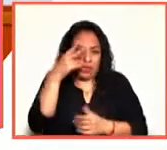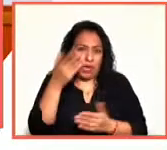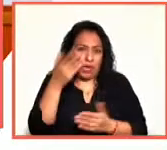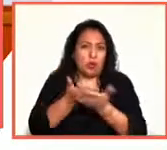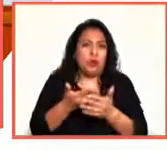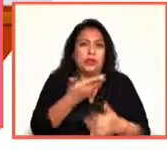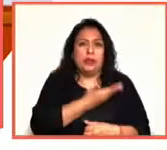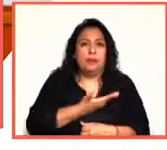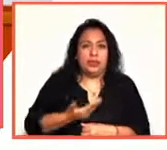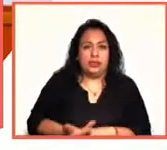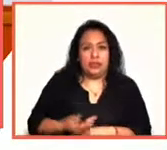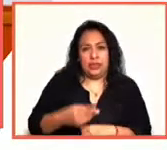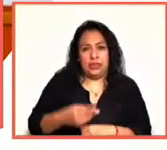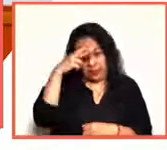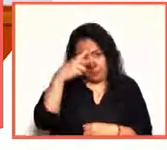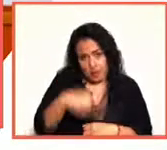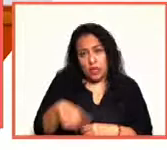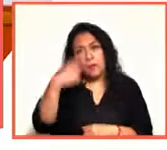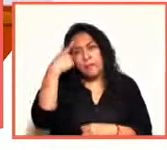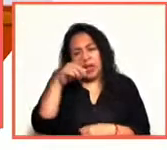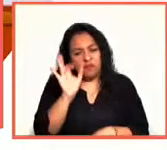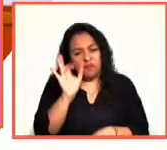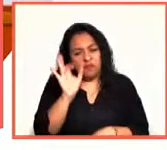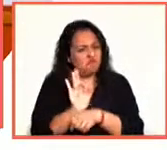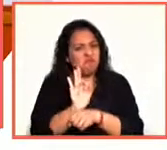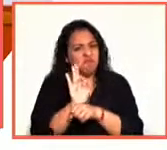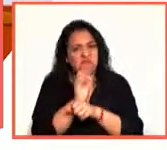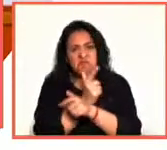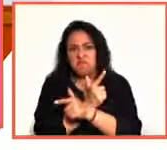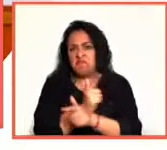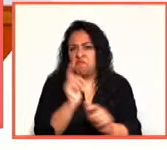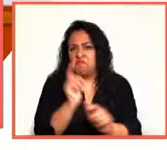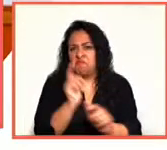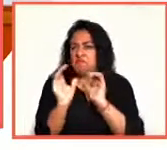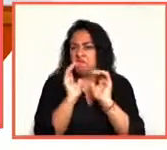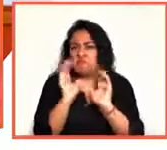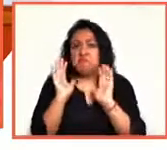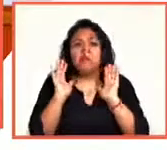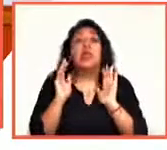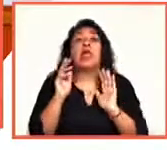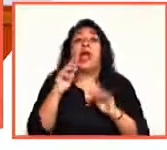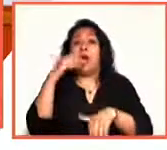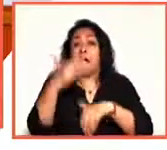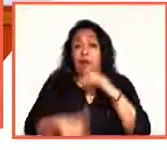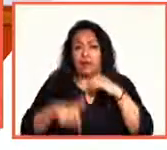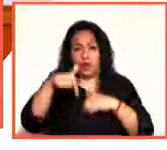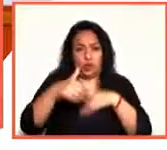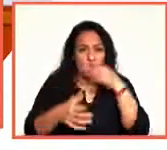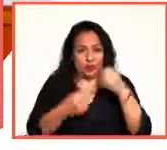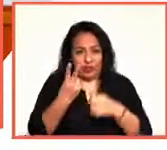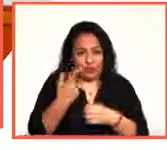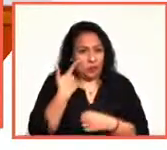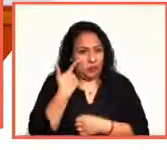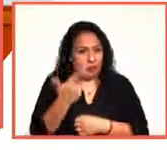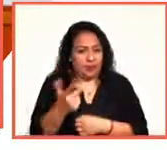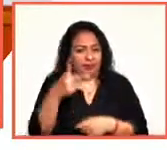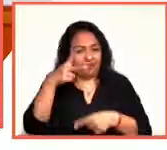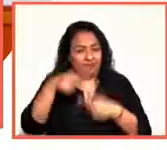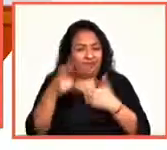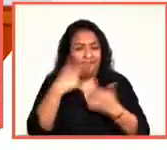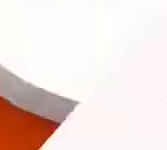busca de un espacio para garantizar la libertad de comunicación. No se lo pierdan terminando este espacio informativo. Ya volvemos.